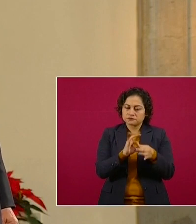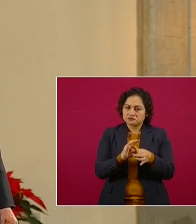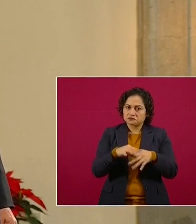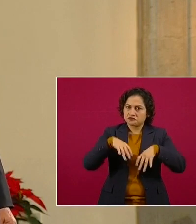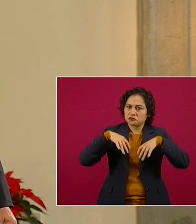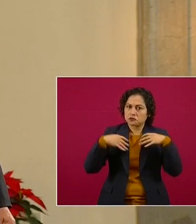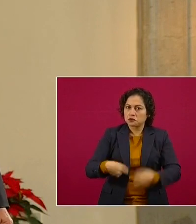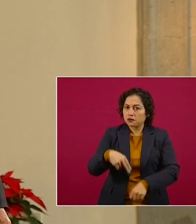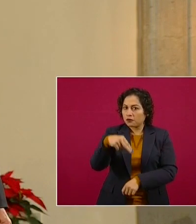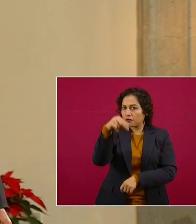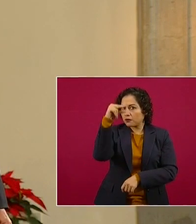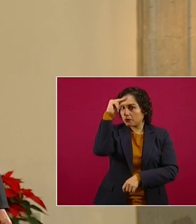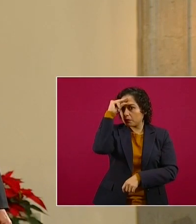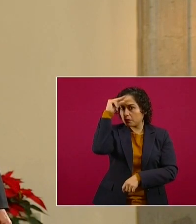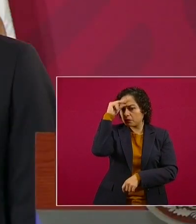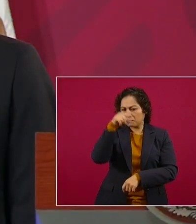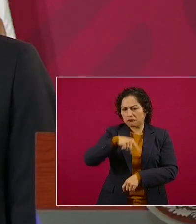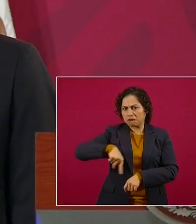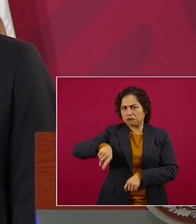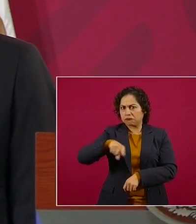y despiertos.